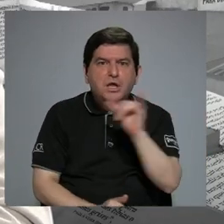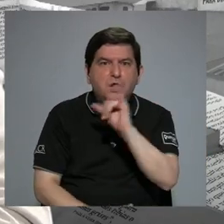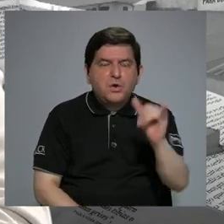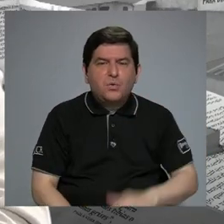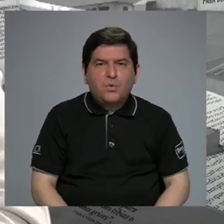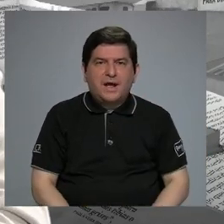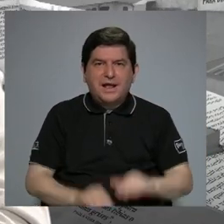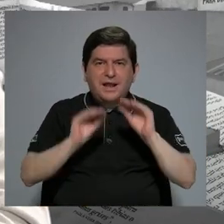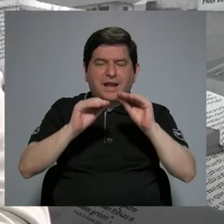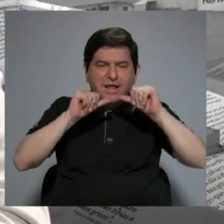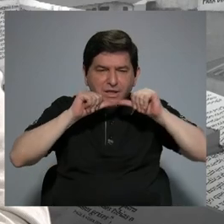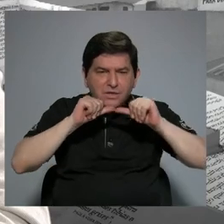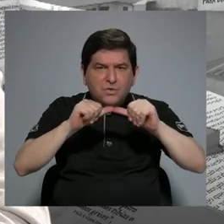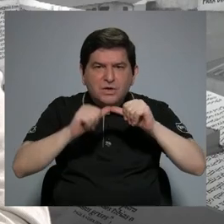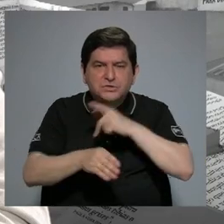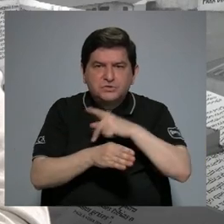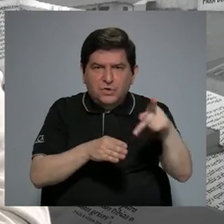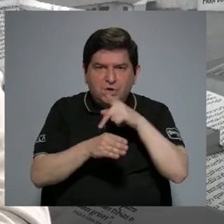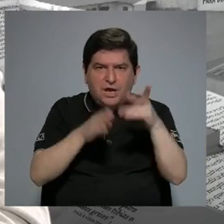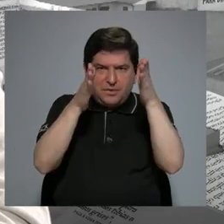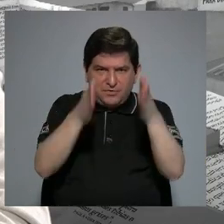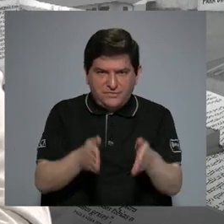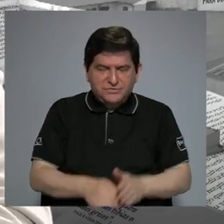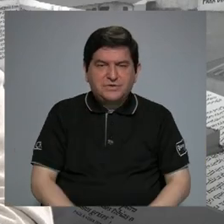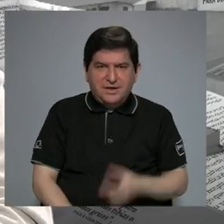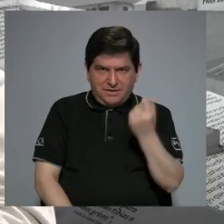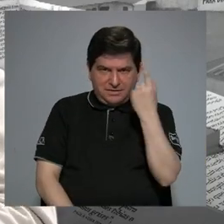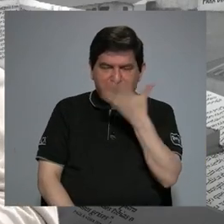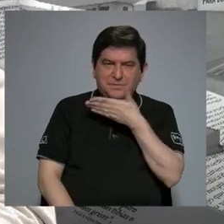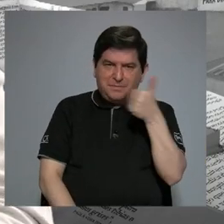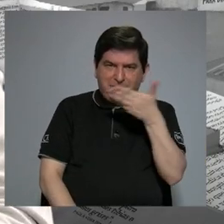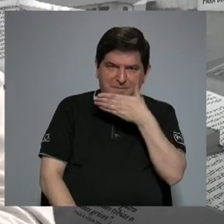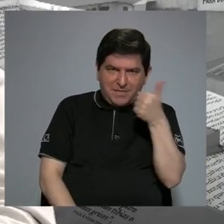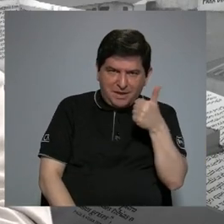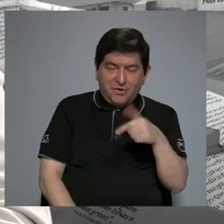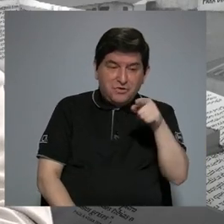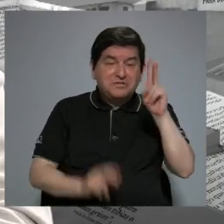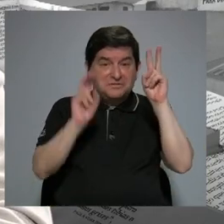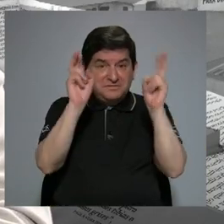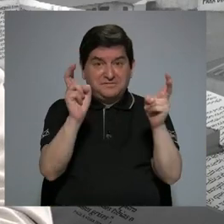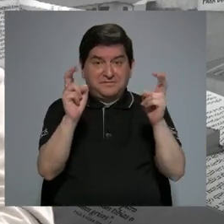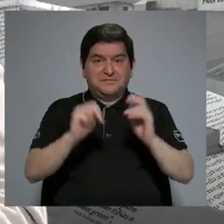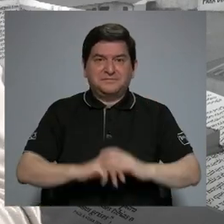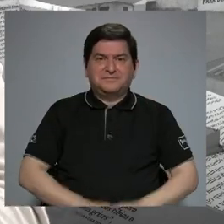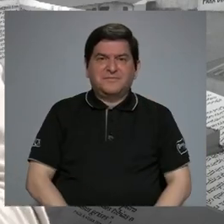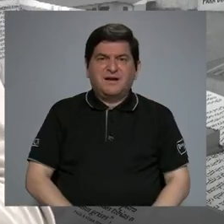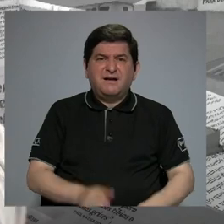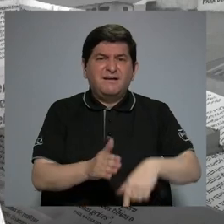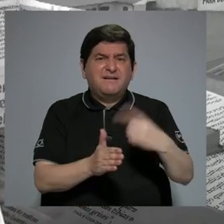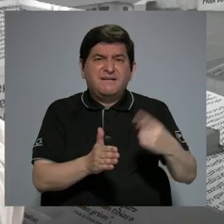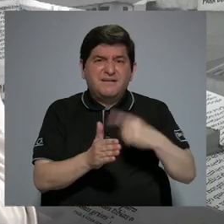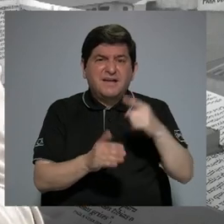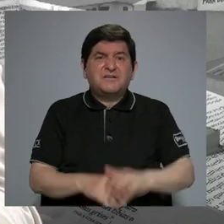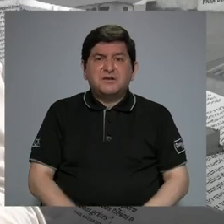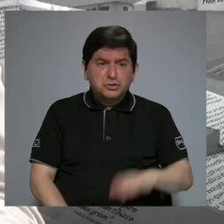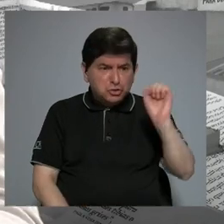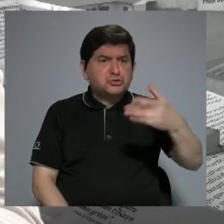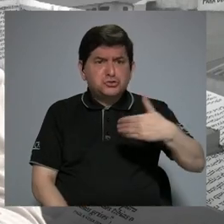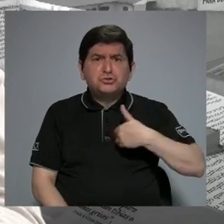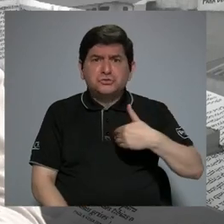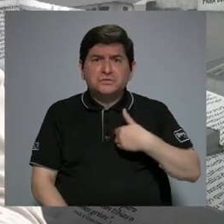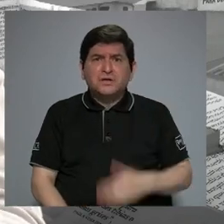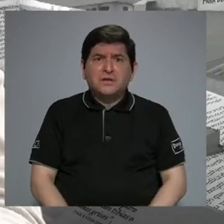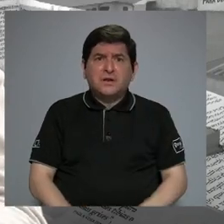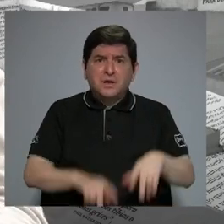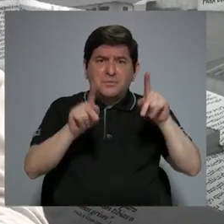dar educación continua a los profesionales para que entiendan mejor de estos temas, ¿verdad? Que muchas veces están allí, la